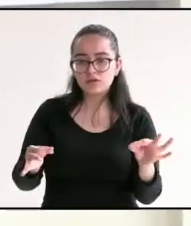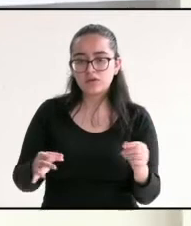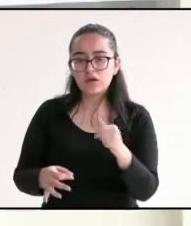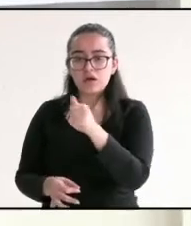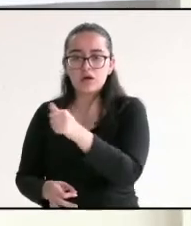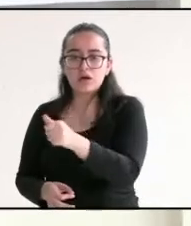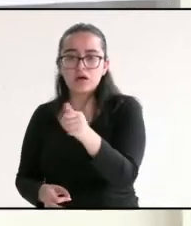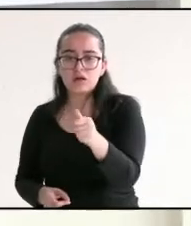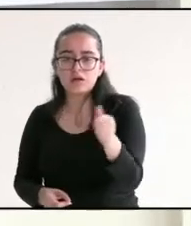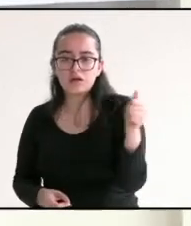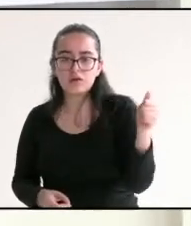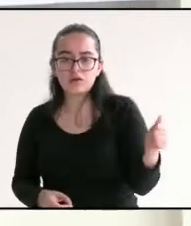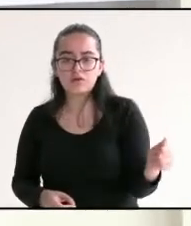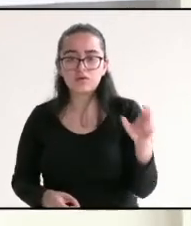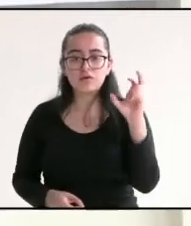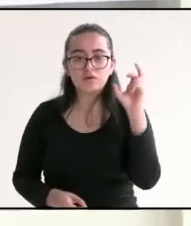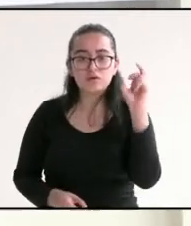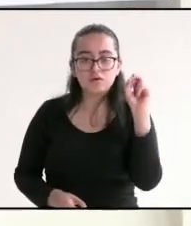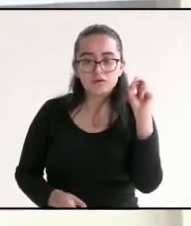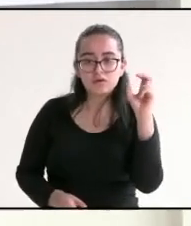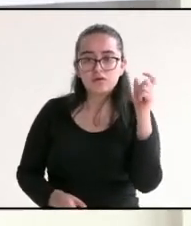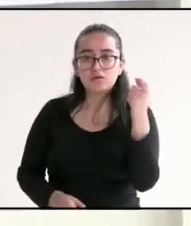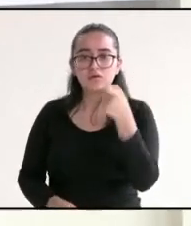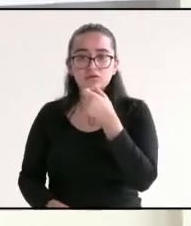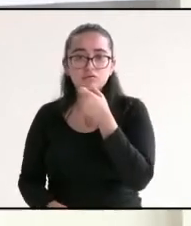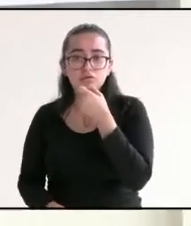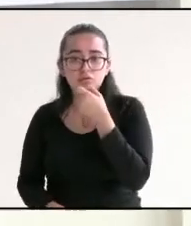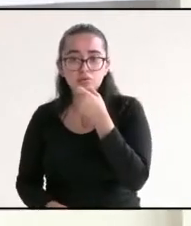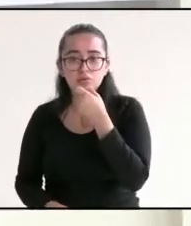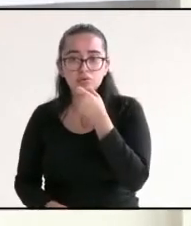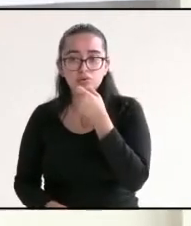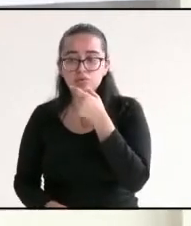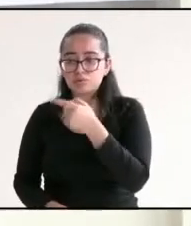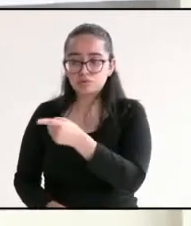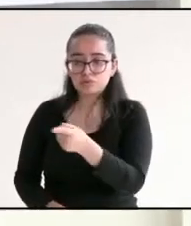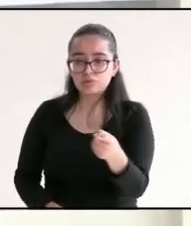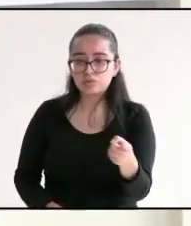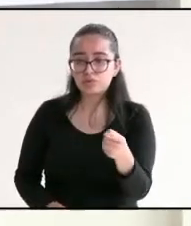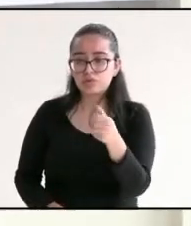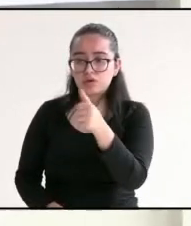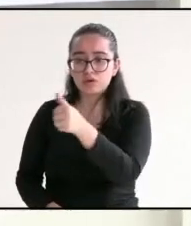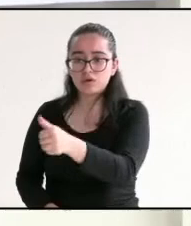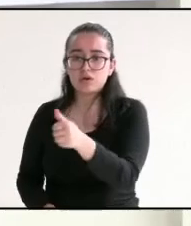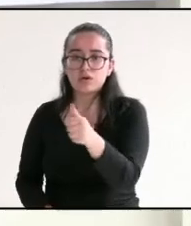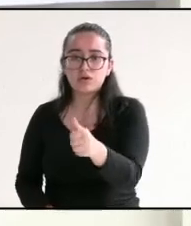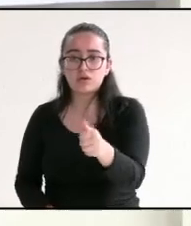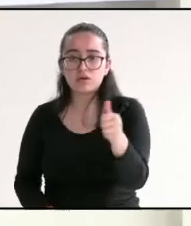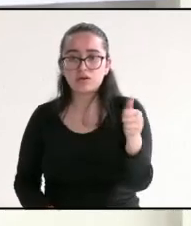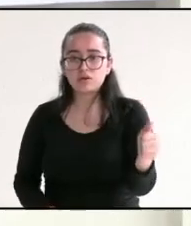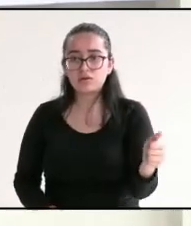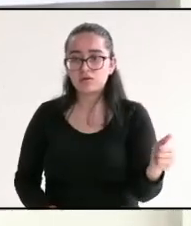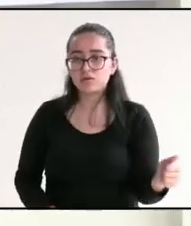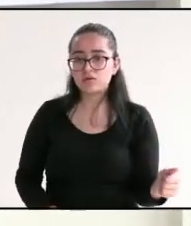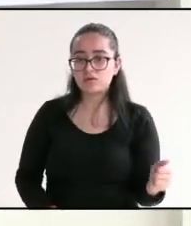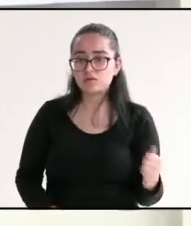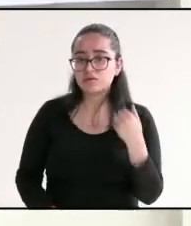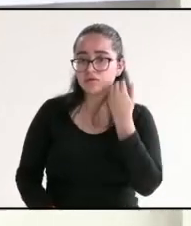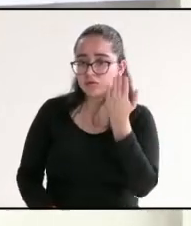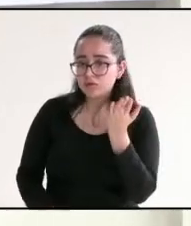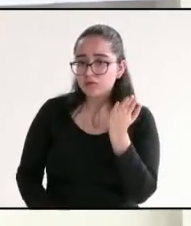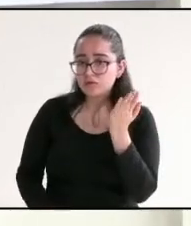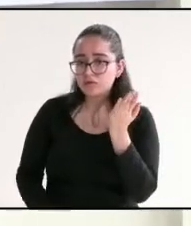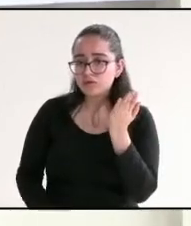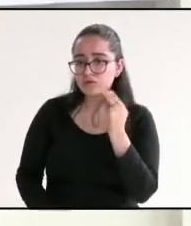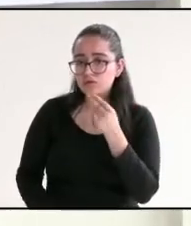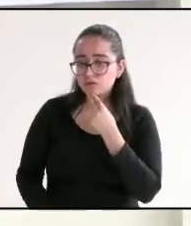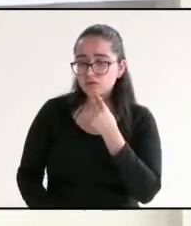ellas tendrán 30 segundos de participación cada uno. Y para saber si quieren usar estos